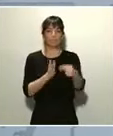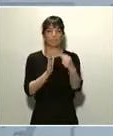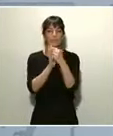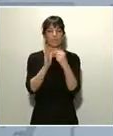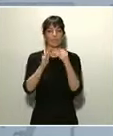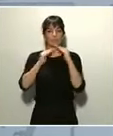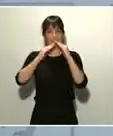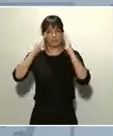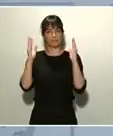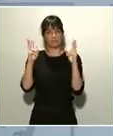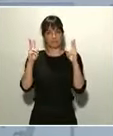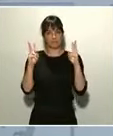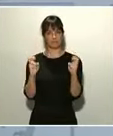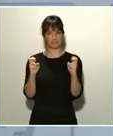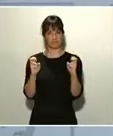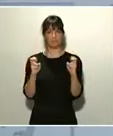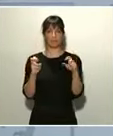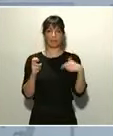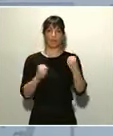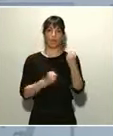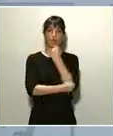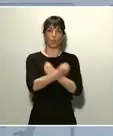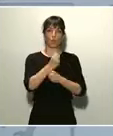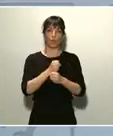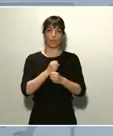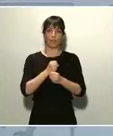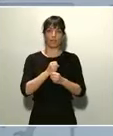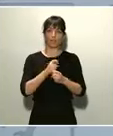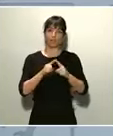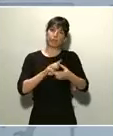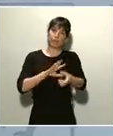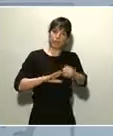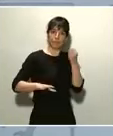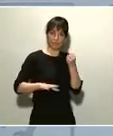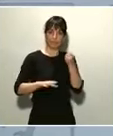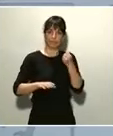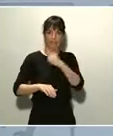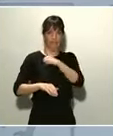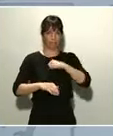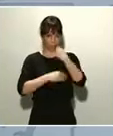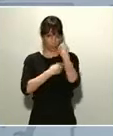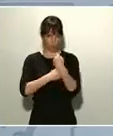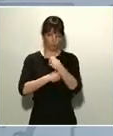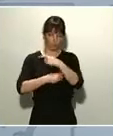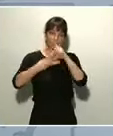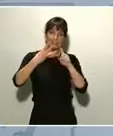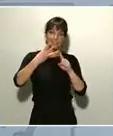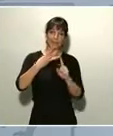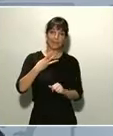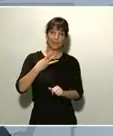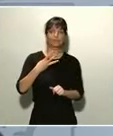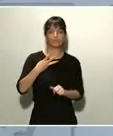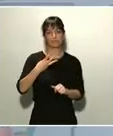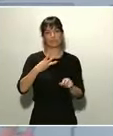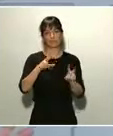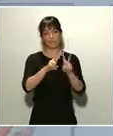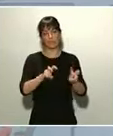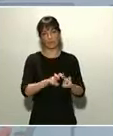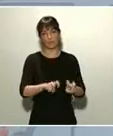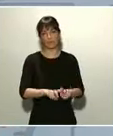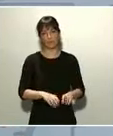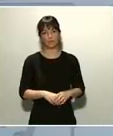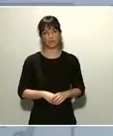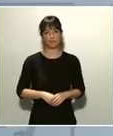de la economía que estamos autoinfligiéndonos. Y el tercer frente es el de la investigación. Todas estas